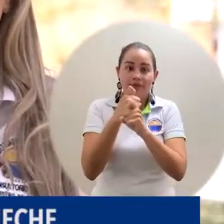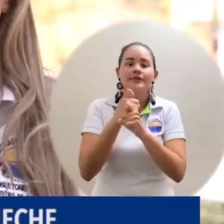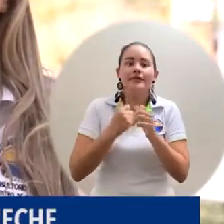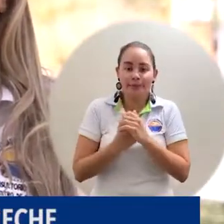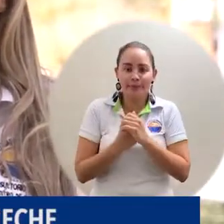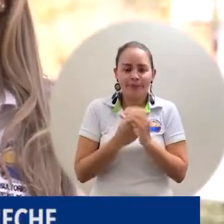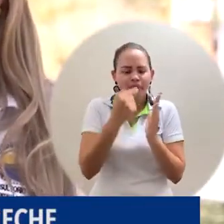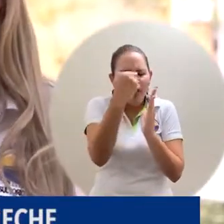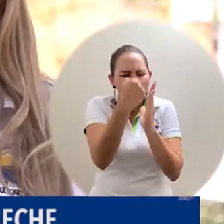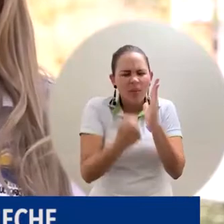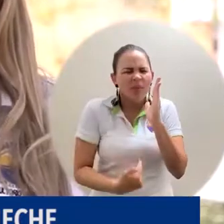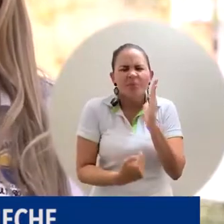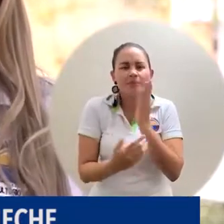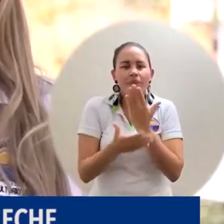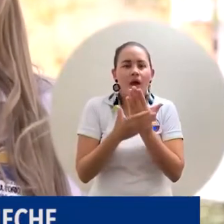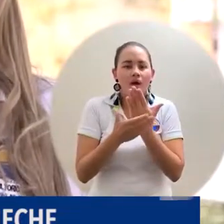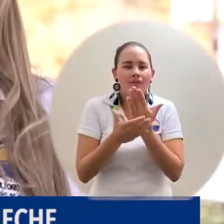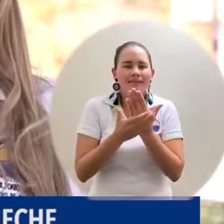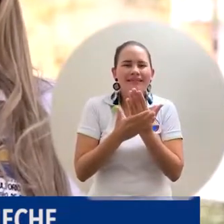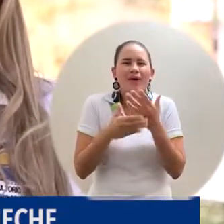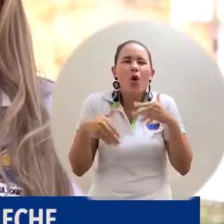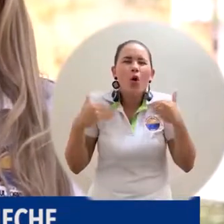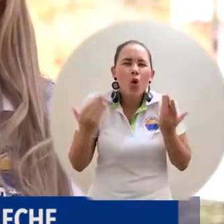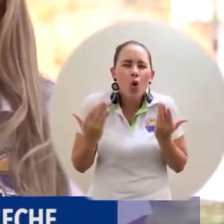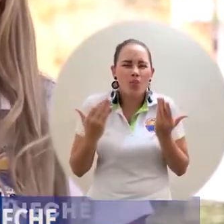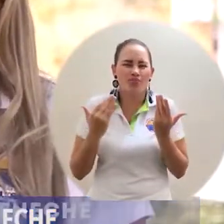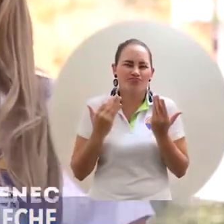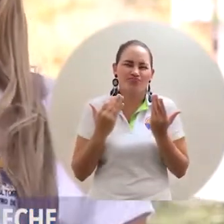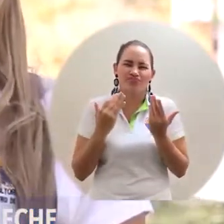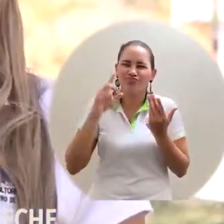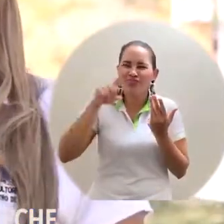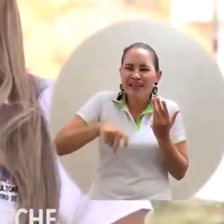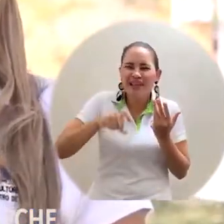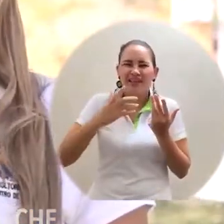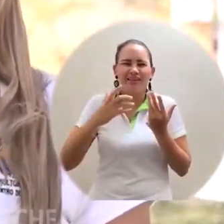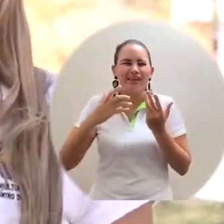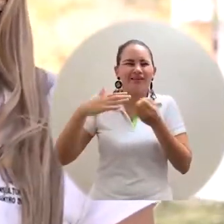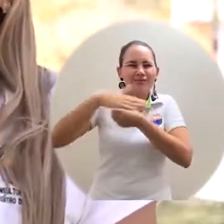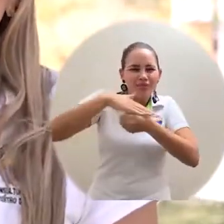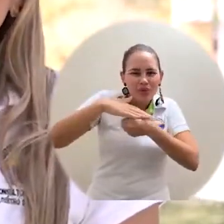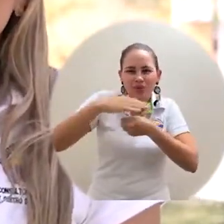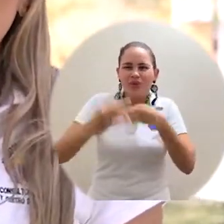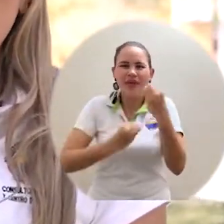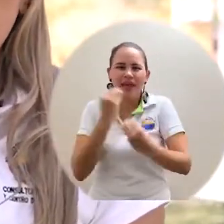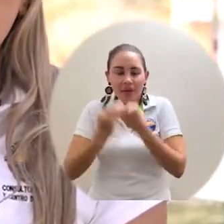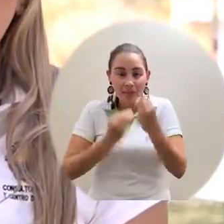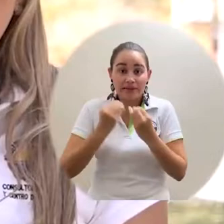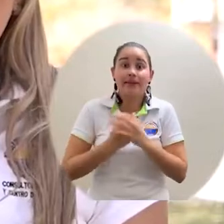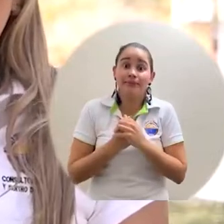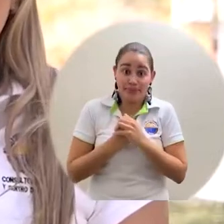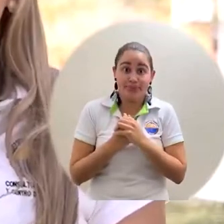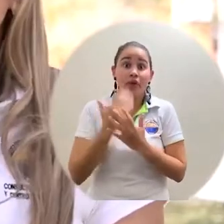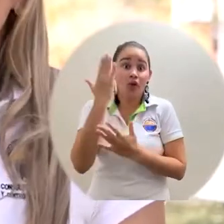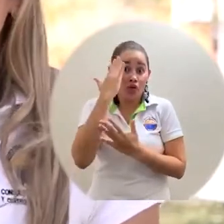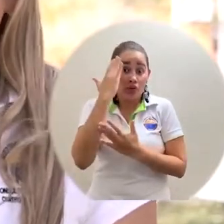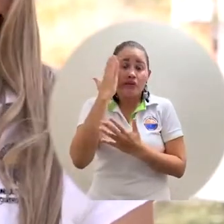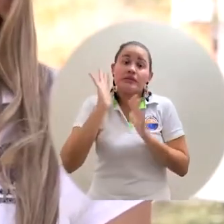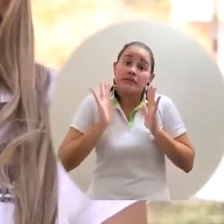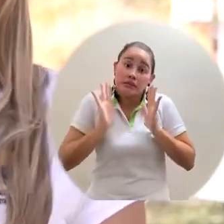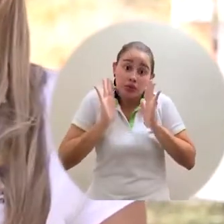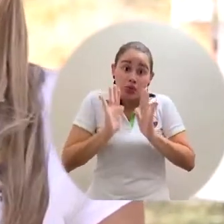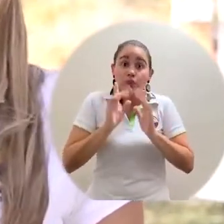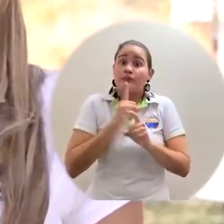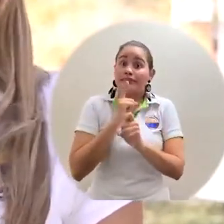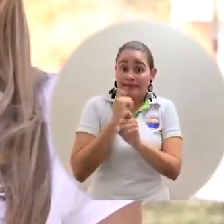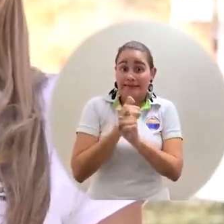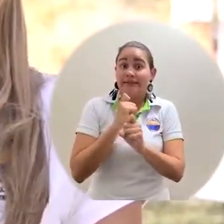acordes a las circunstancias que estamos viviendo, que si de pronto son un poco, nos trastornan